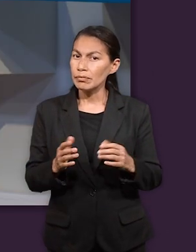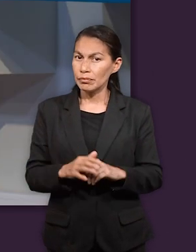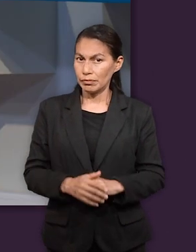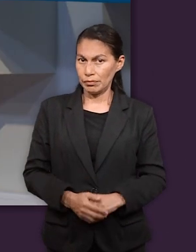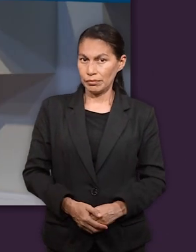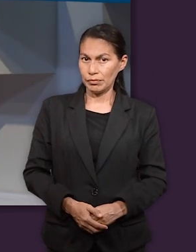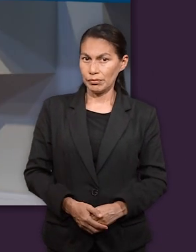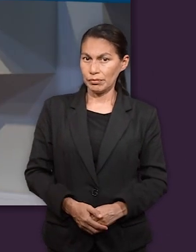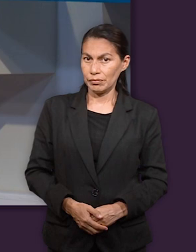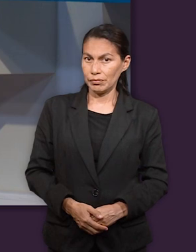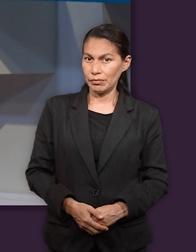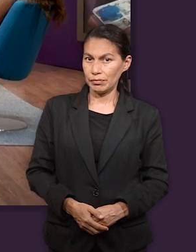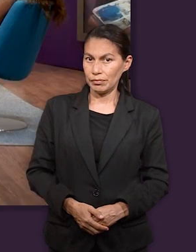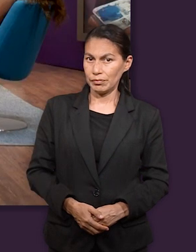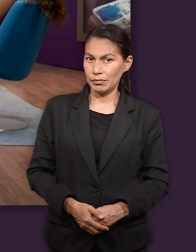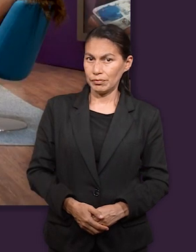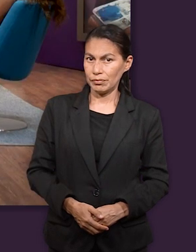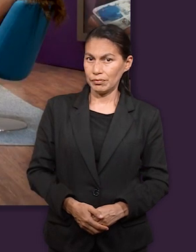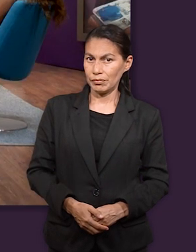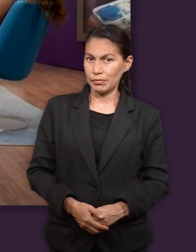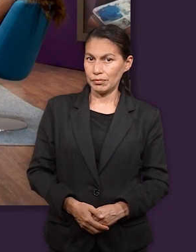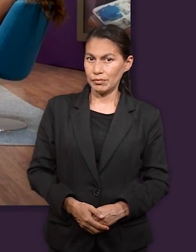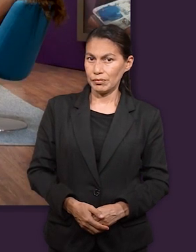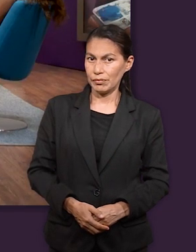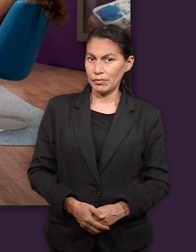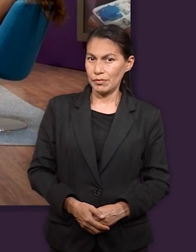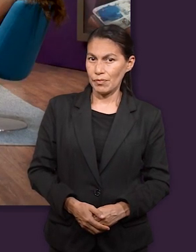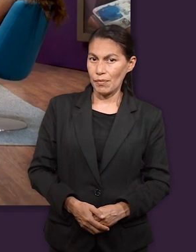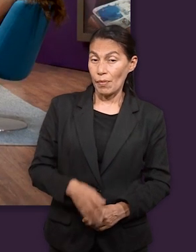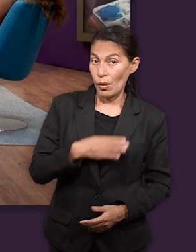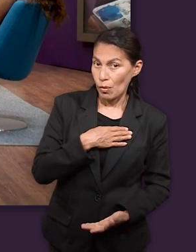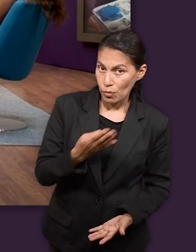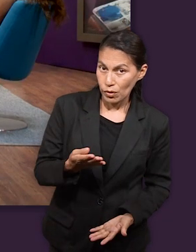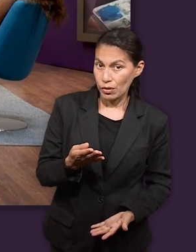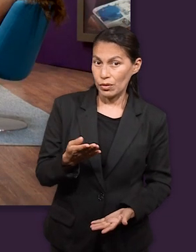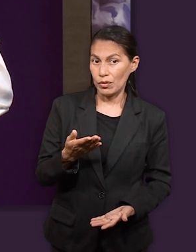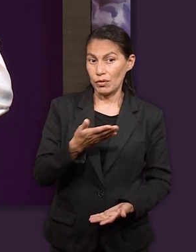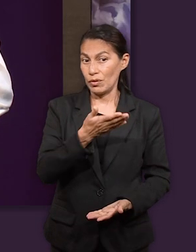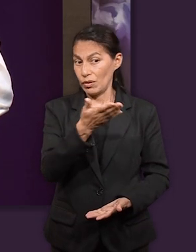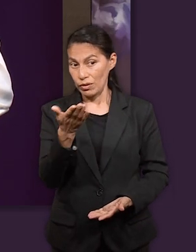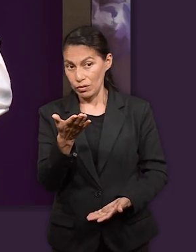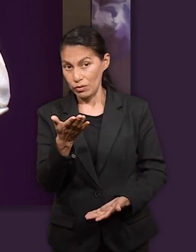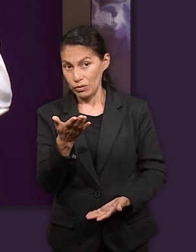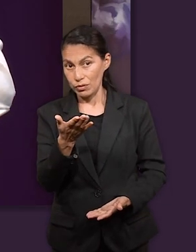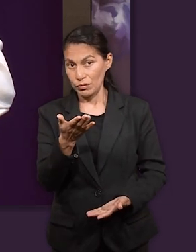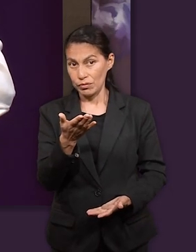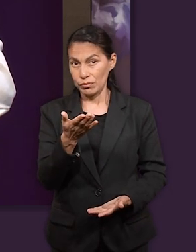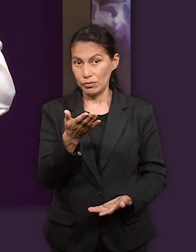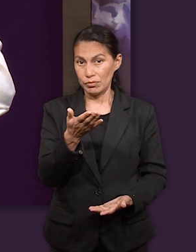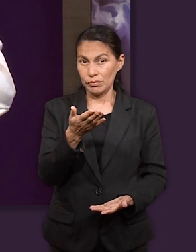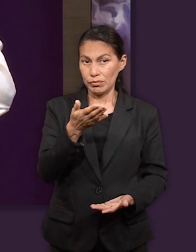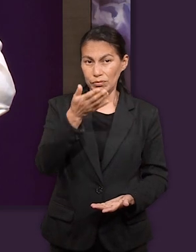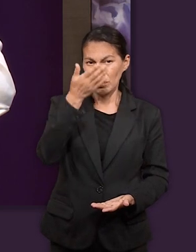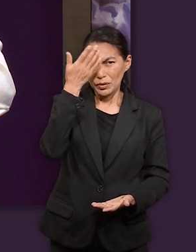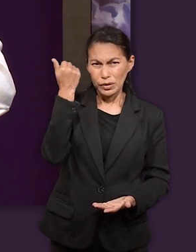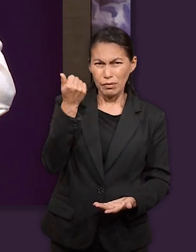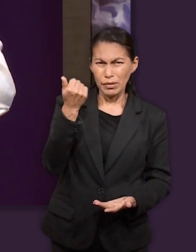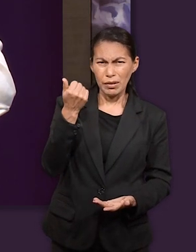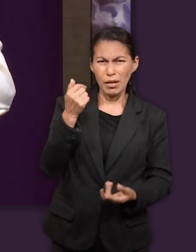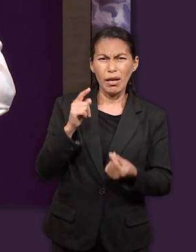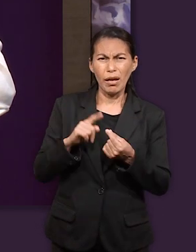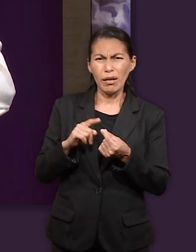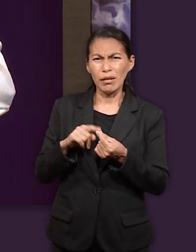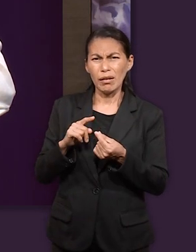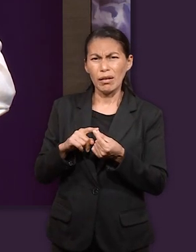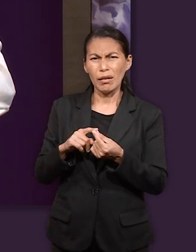José? bueno ellos no tenían como usted mencionó no tenían ni idea de quién era la